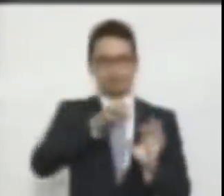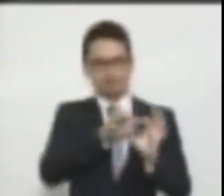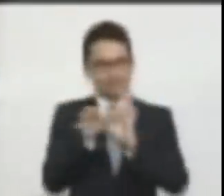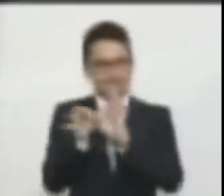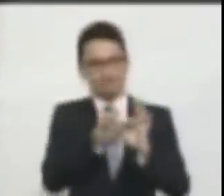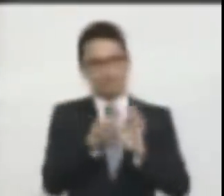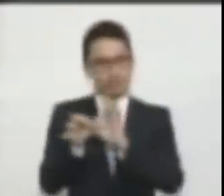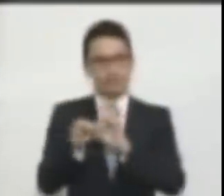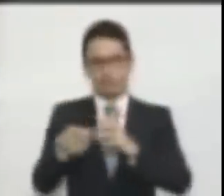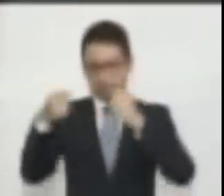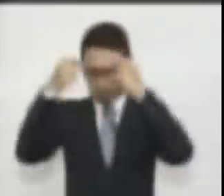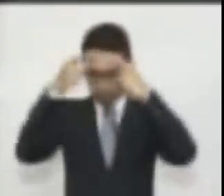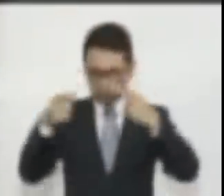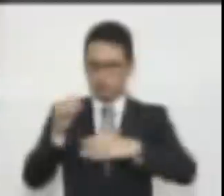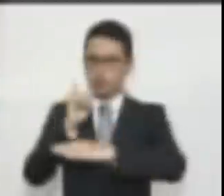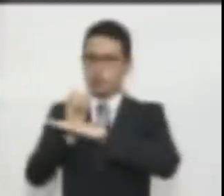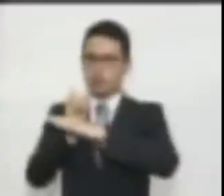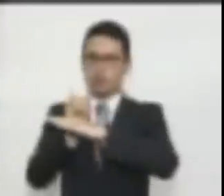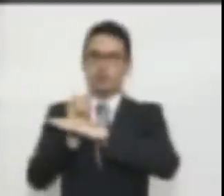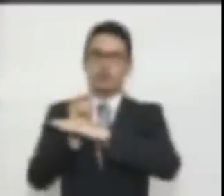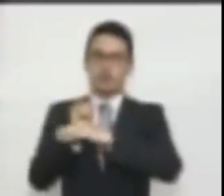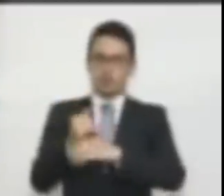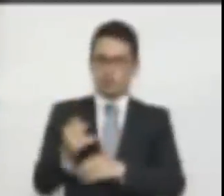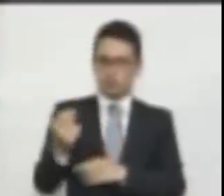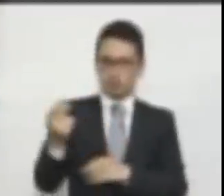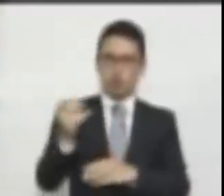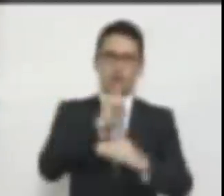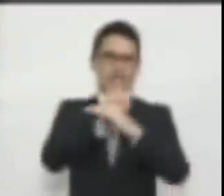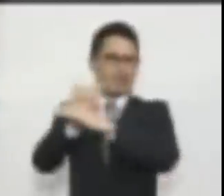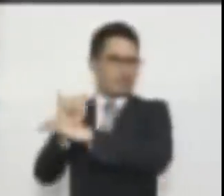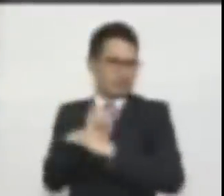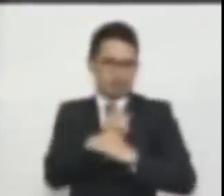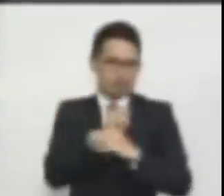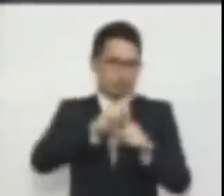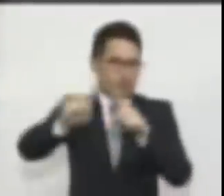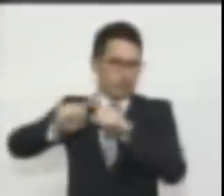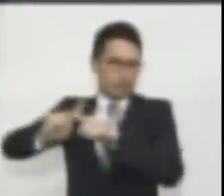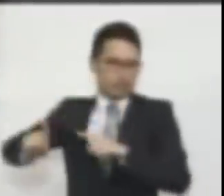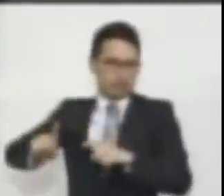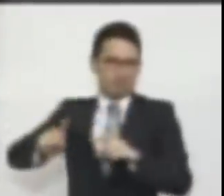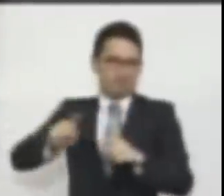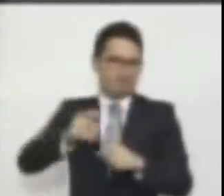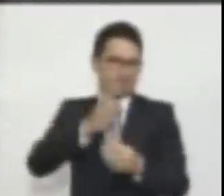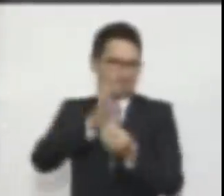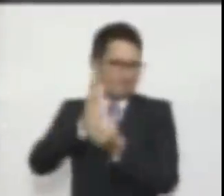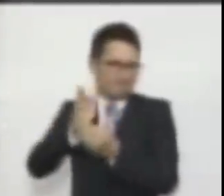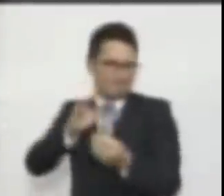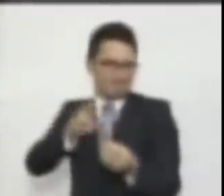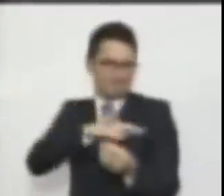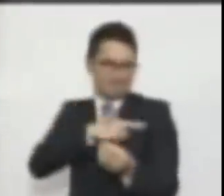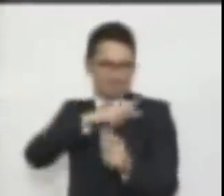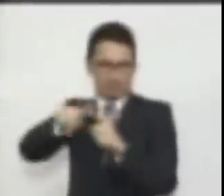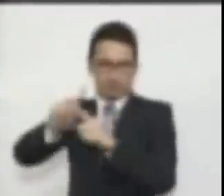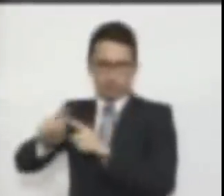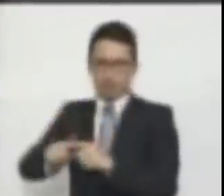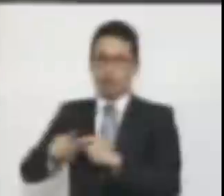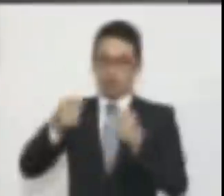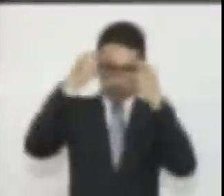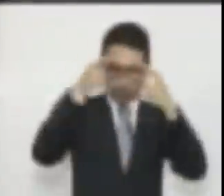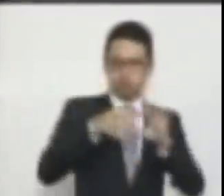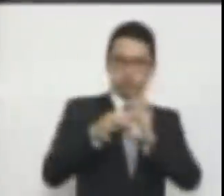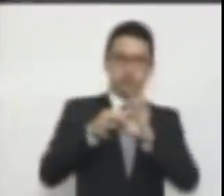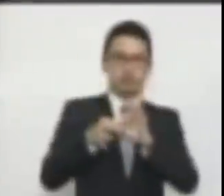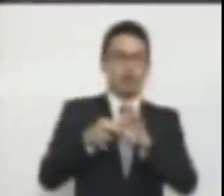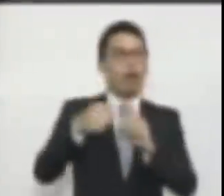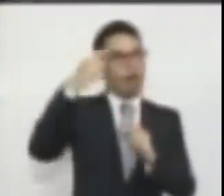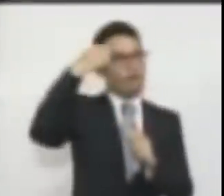Estado-Iglesias o Estado-Iglesias sean fructíferas. Yo creo